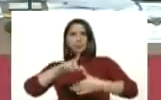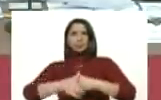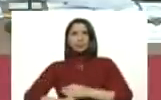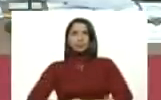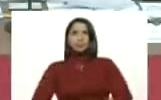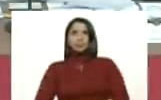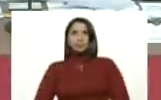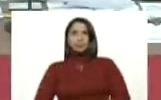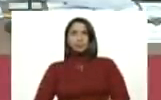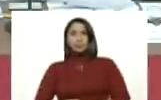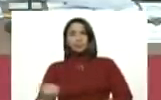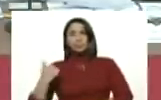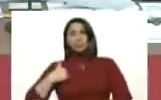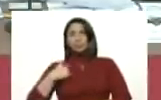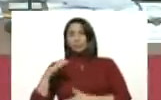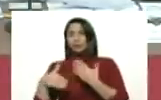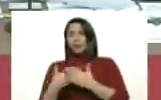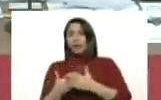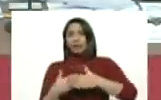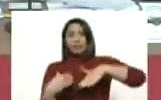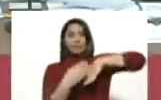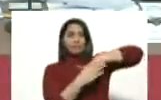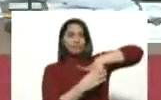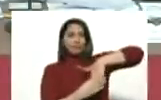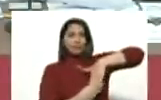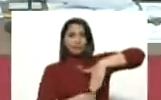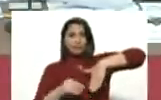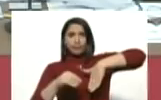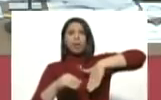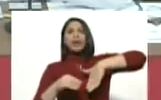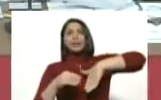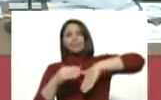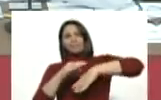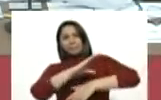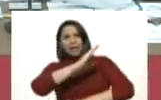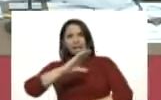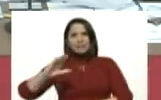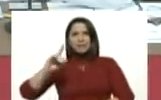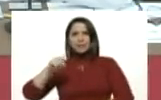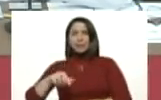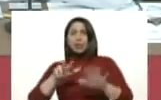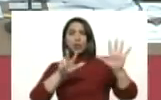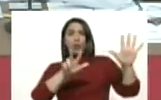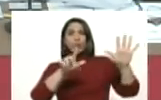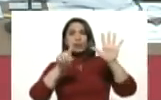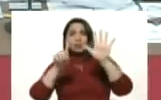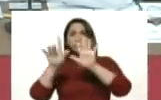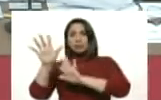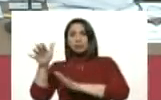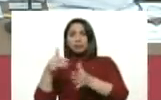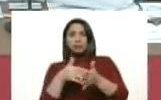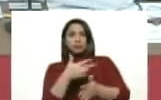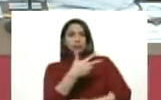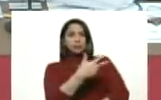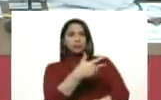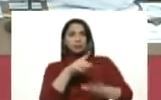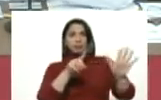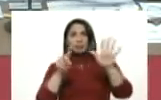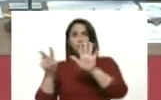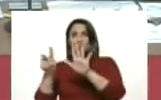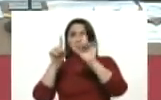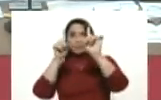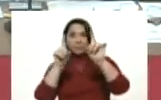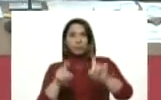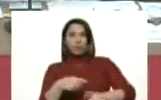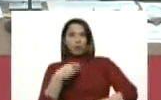Desde Canadá hasta la Patagonia, pasando por el Caribe. Aquí está 865.367 pruebas.